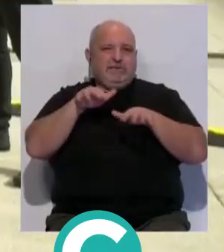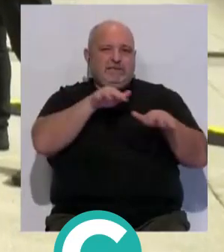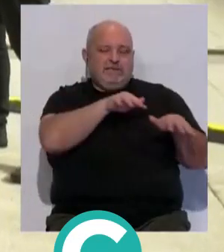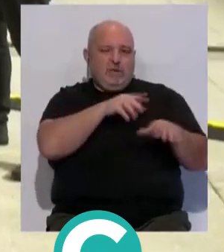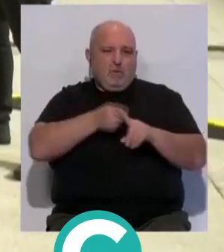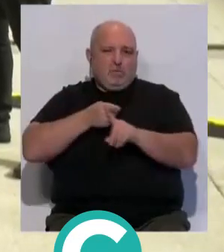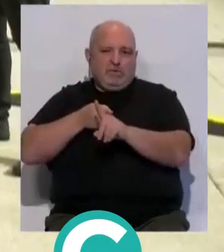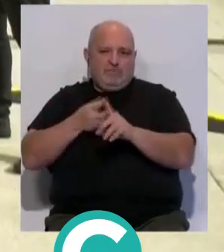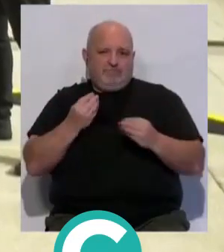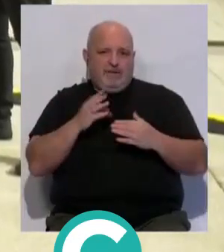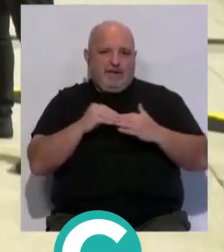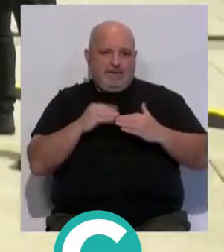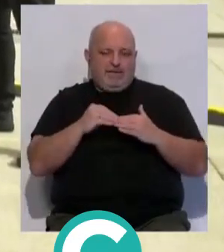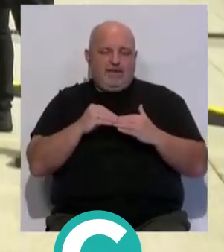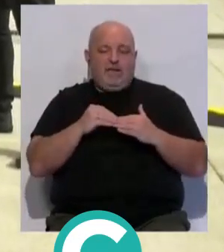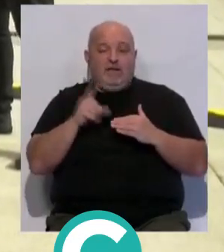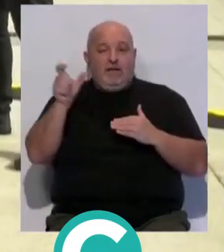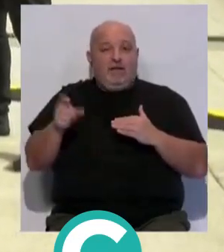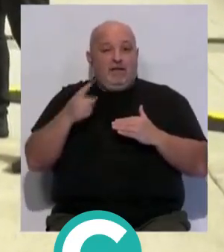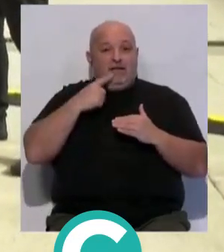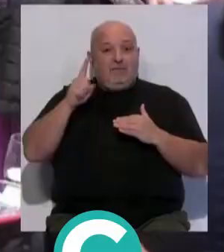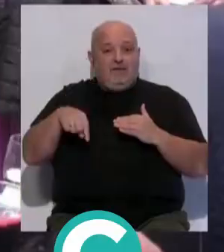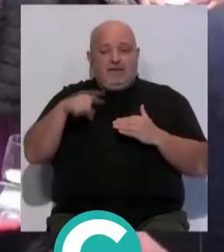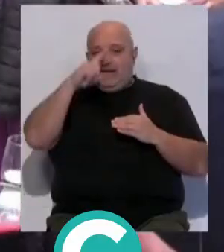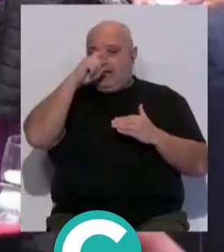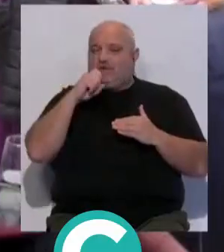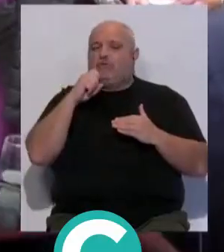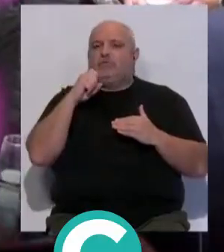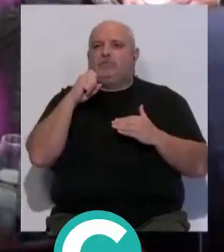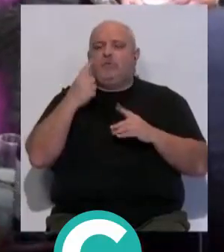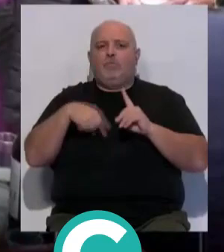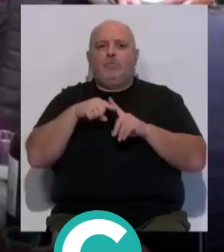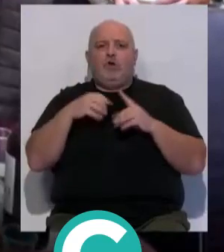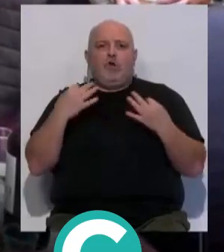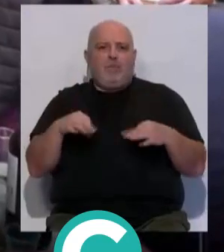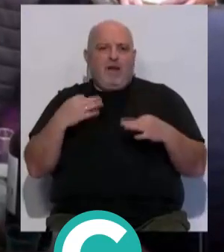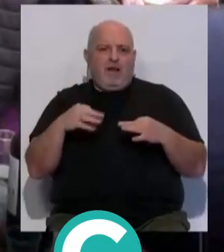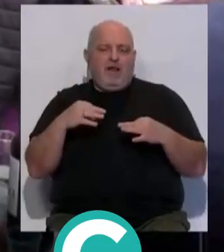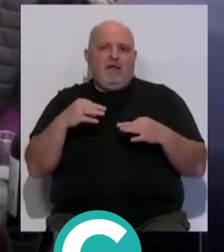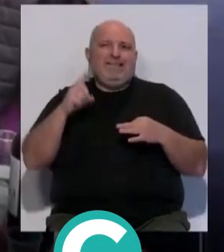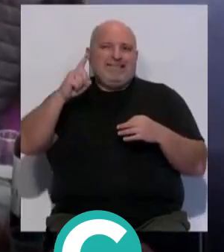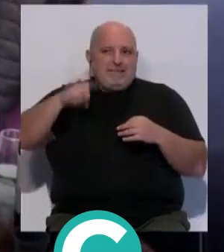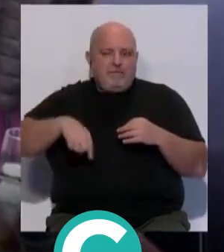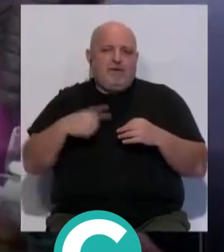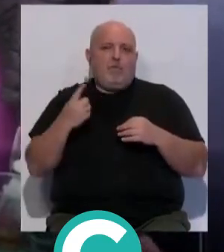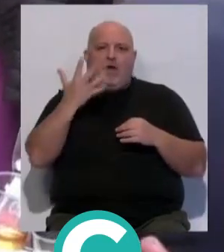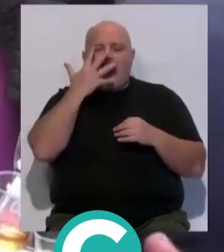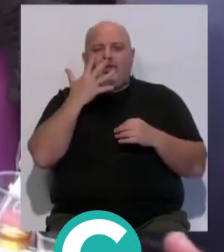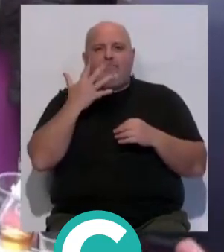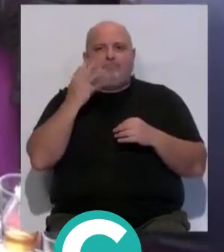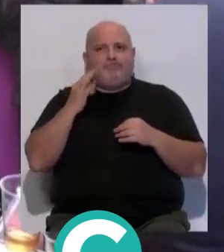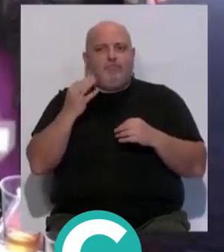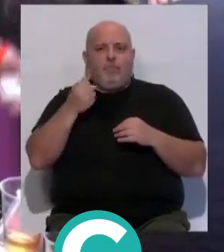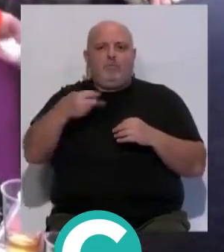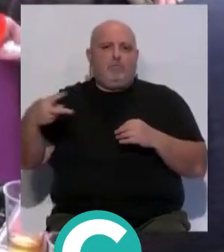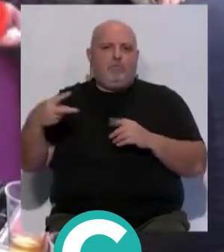para el sector. Por último, de María asegura que este año será no solo de vuelta a la normalidad, sino también de un carnaval de